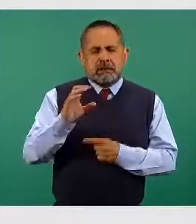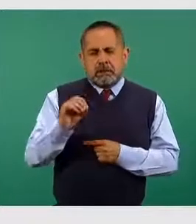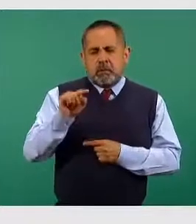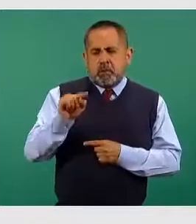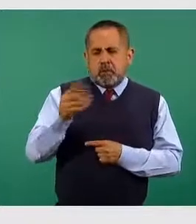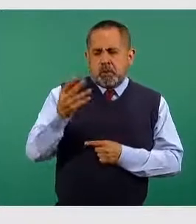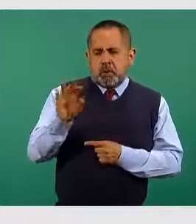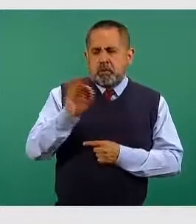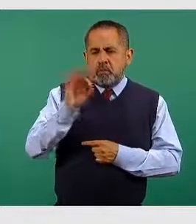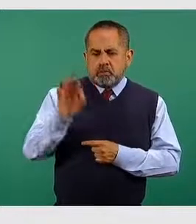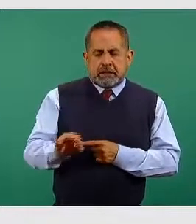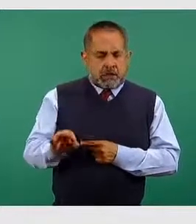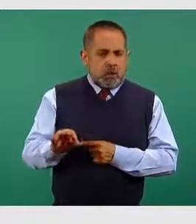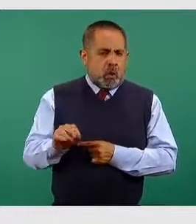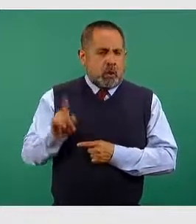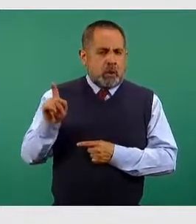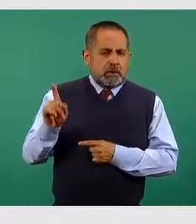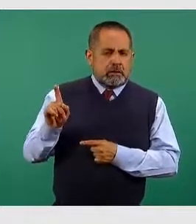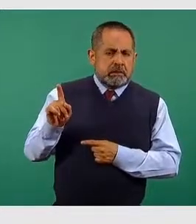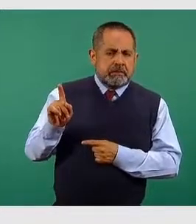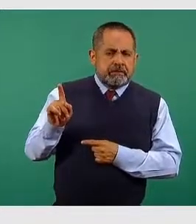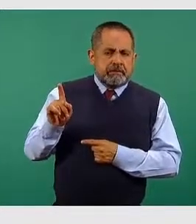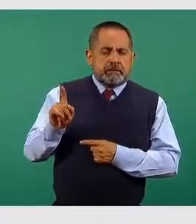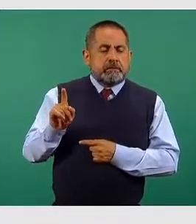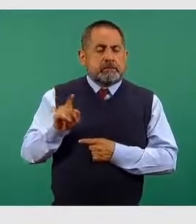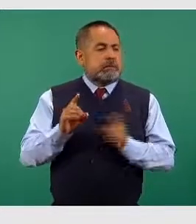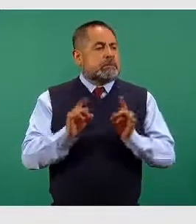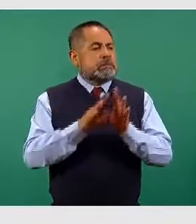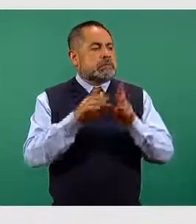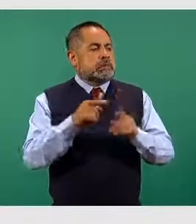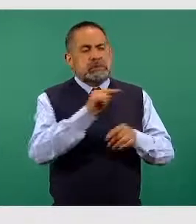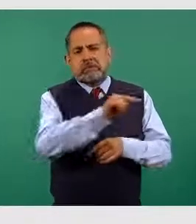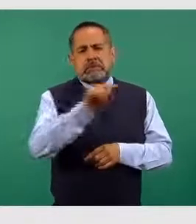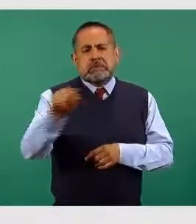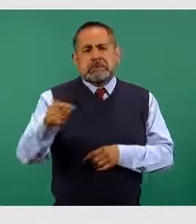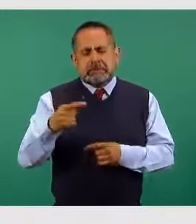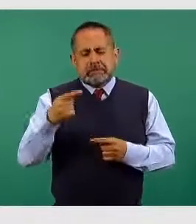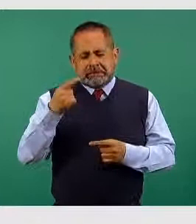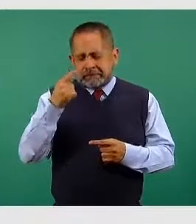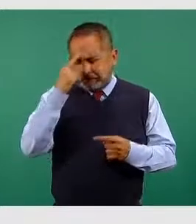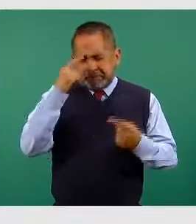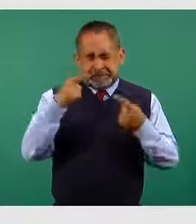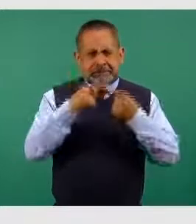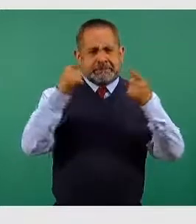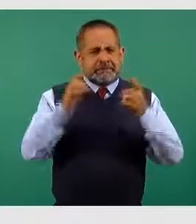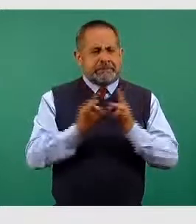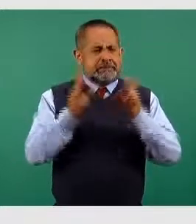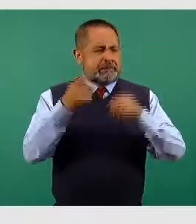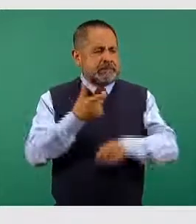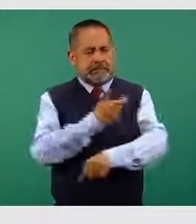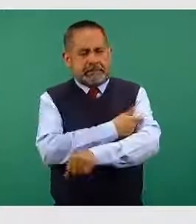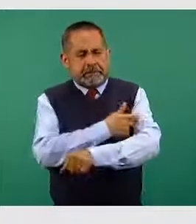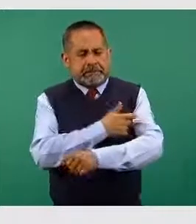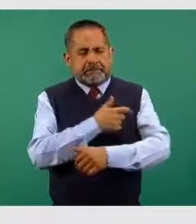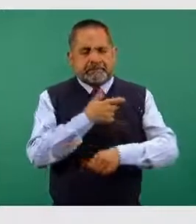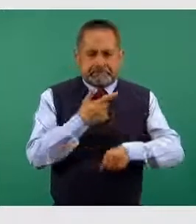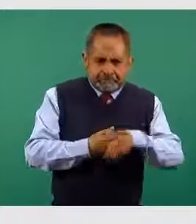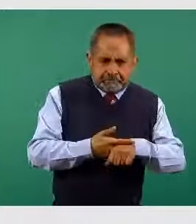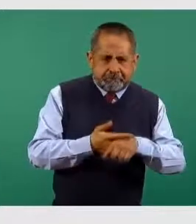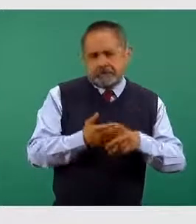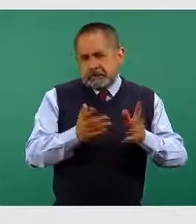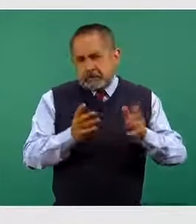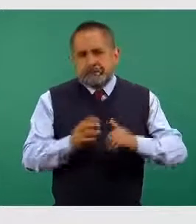% de estos eventos adversos que se pudieran atribuir a la propia vacunación del total de dosis